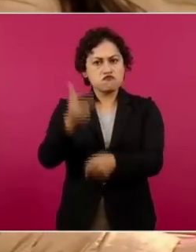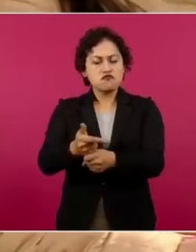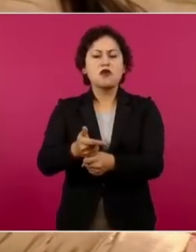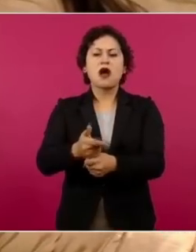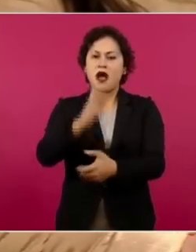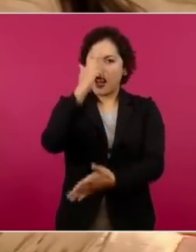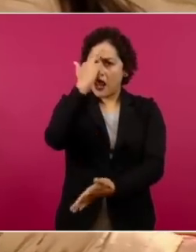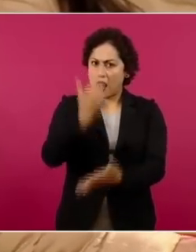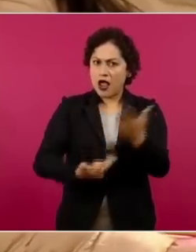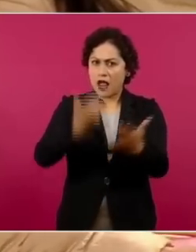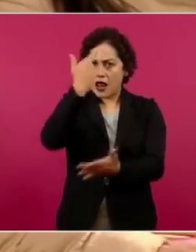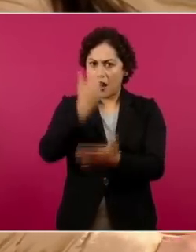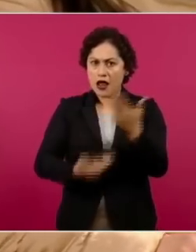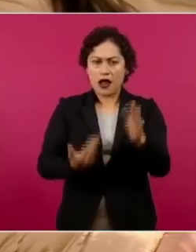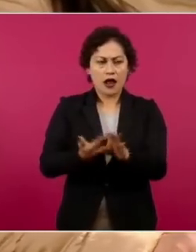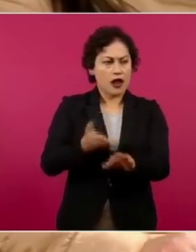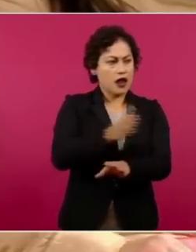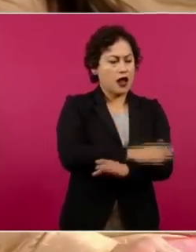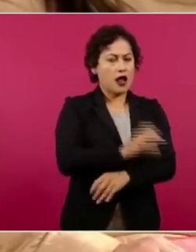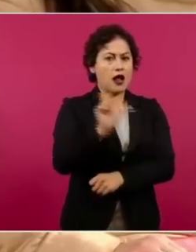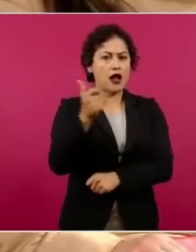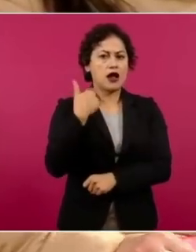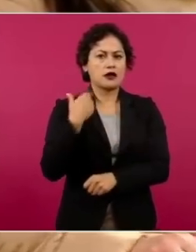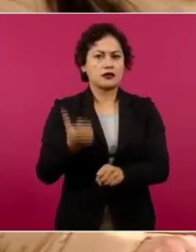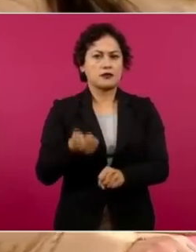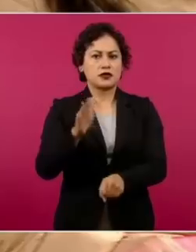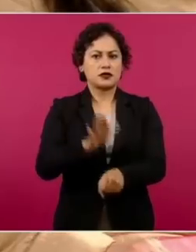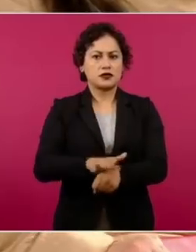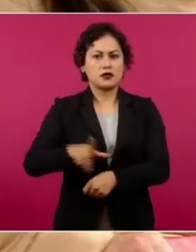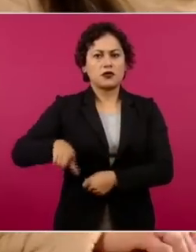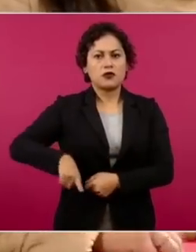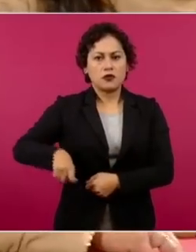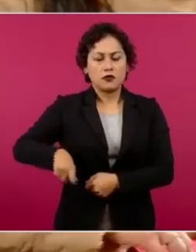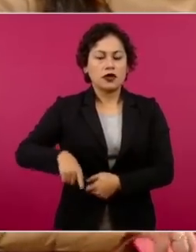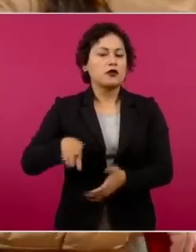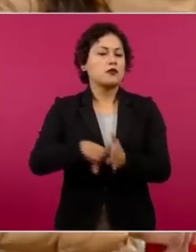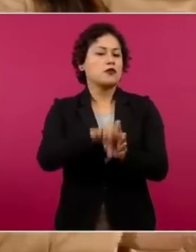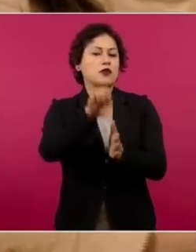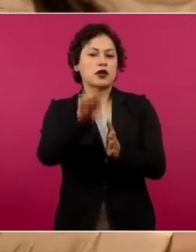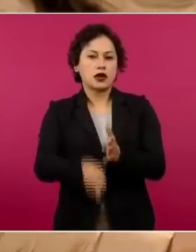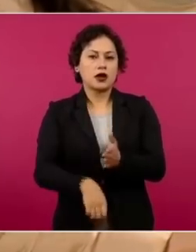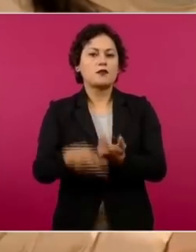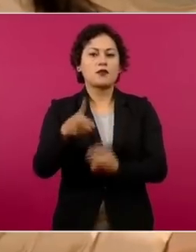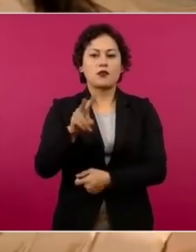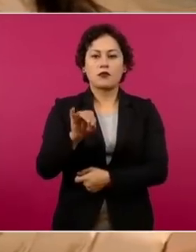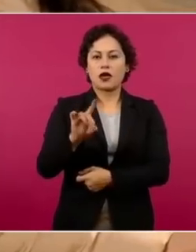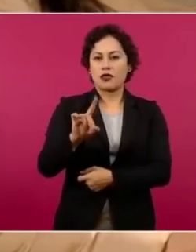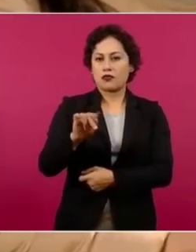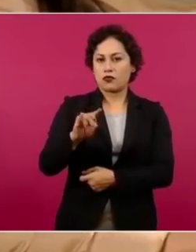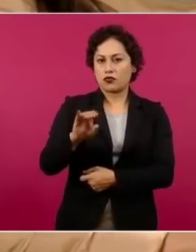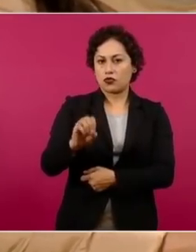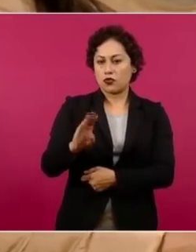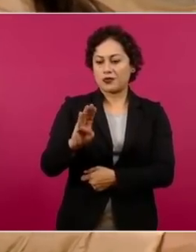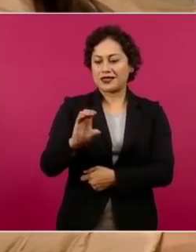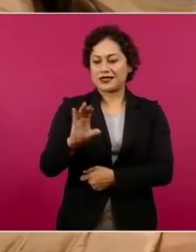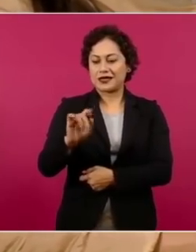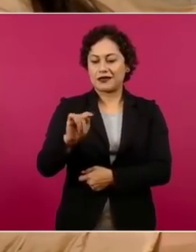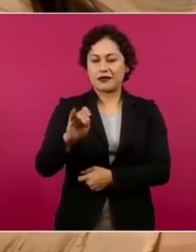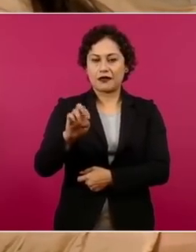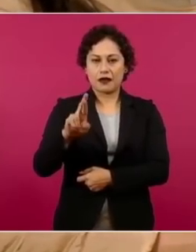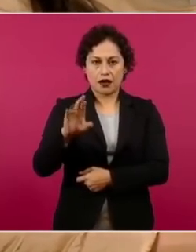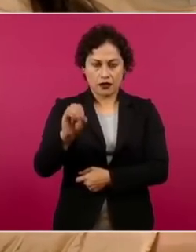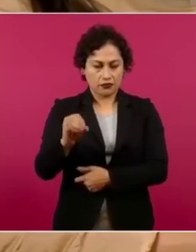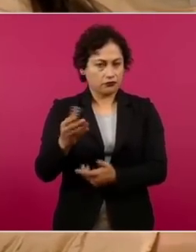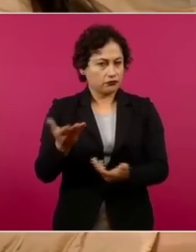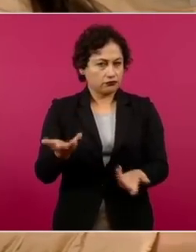administraciones pasadas, sobre el caso del viaducto bicentenario y la pregunta sería